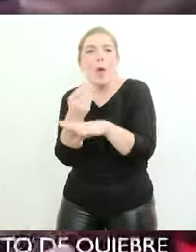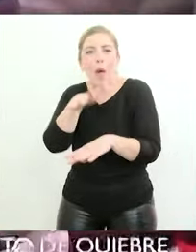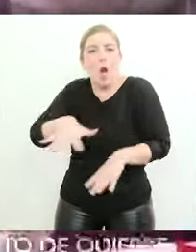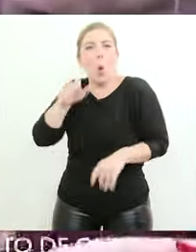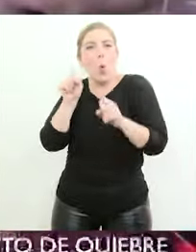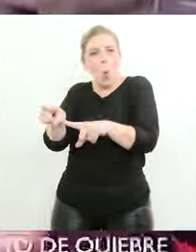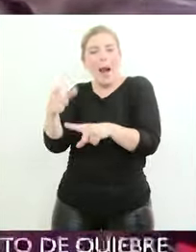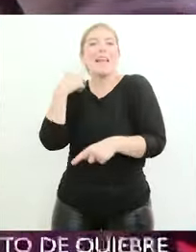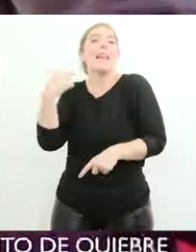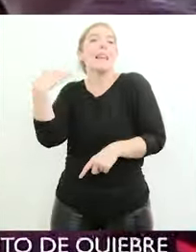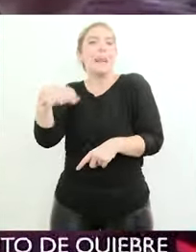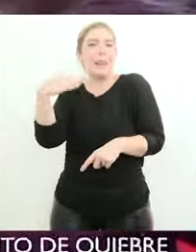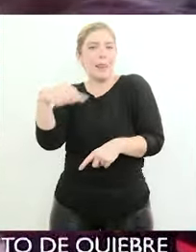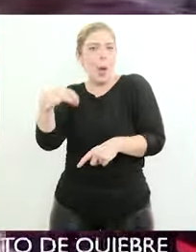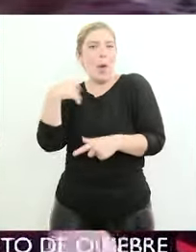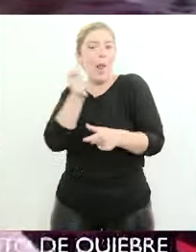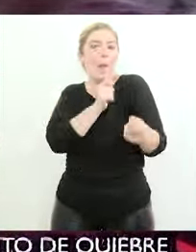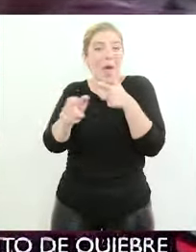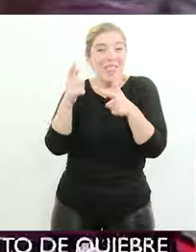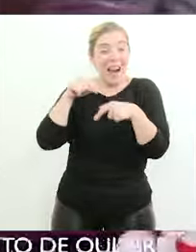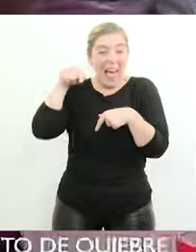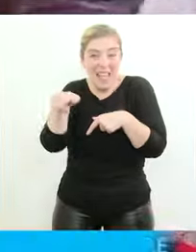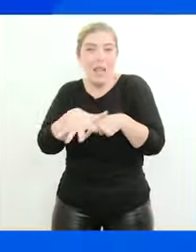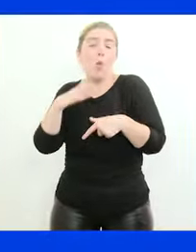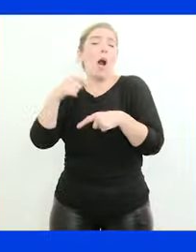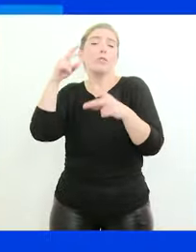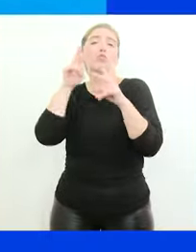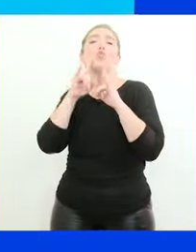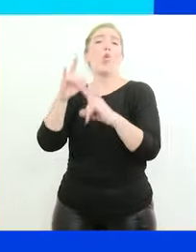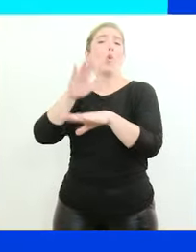que tienen que venderles a los que están en ese lugar se van a ocupar de hacerlo